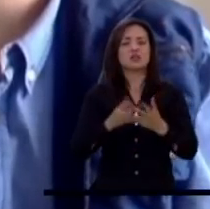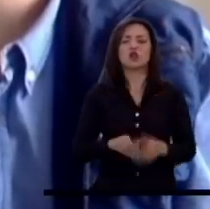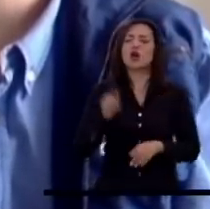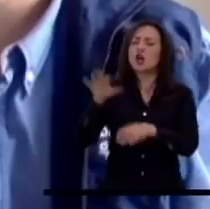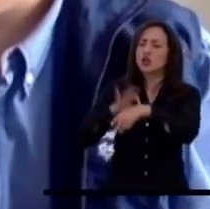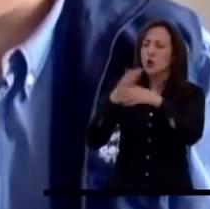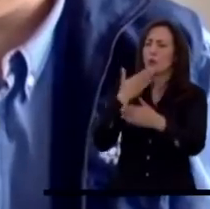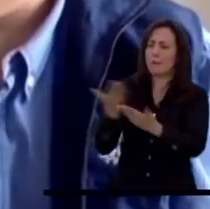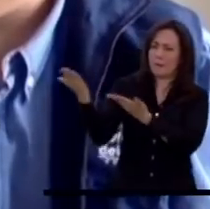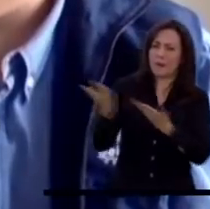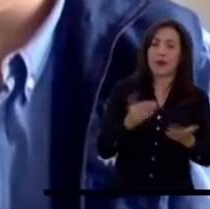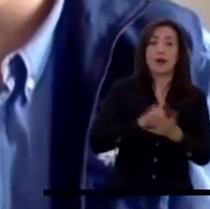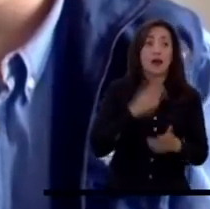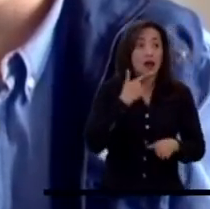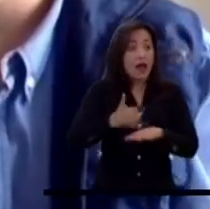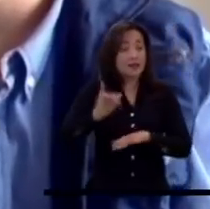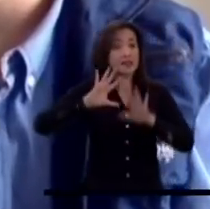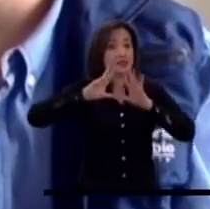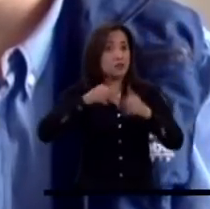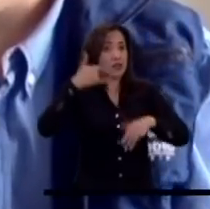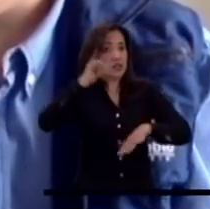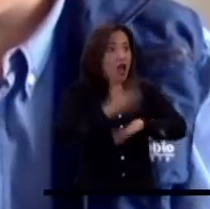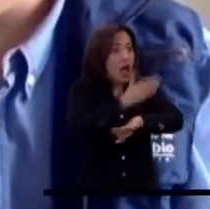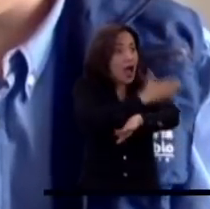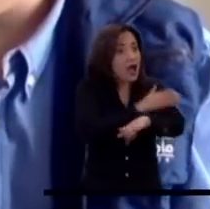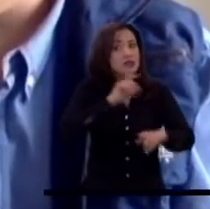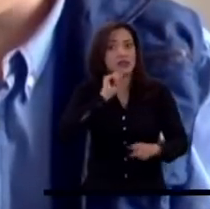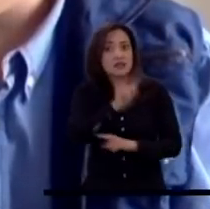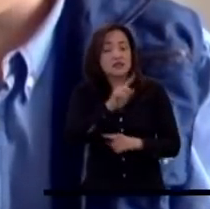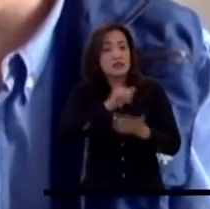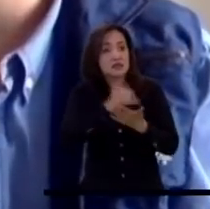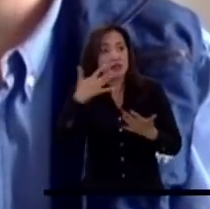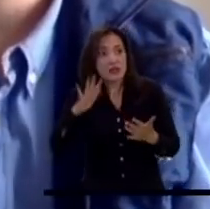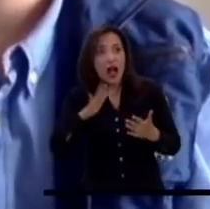alguna información sobre este asesinato o amenazas contra estos jóvenes?